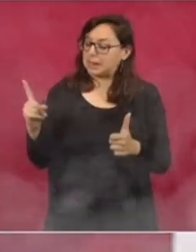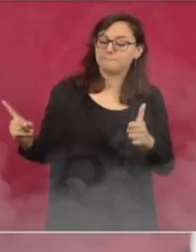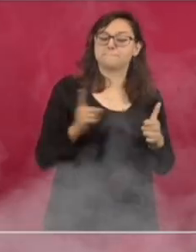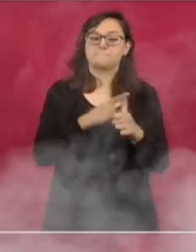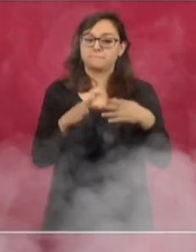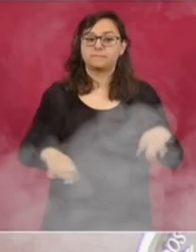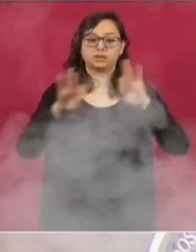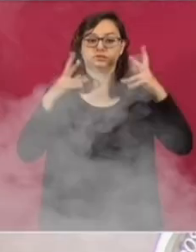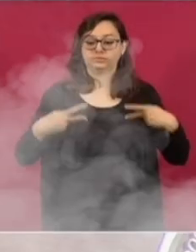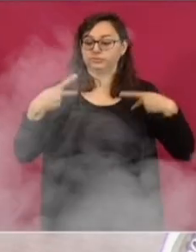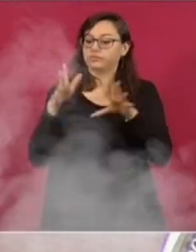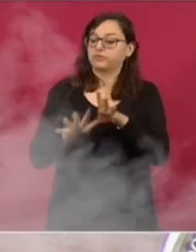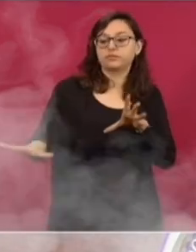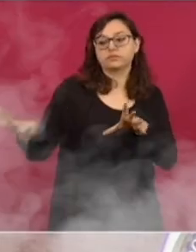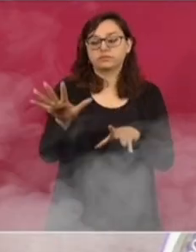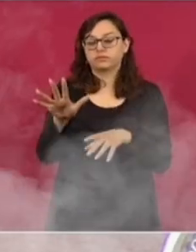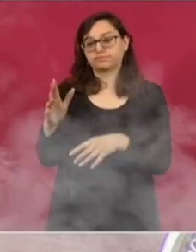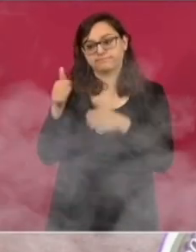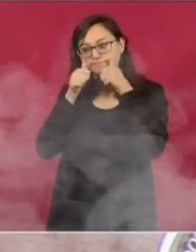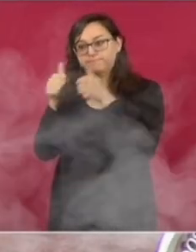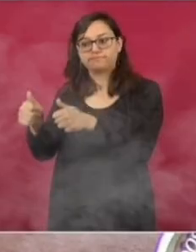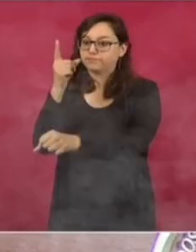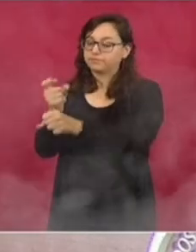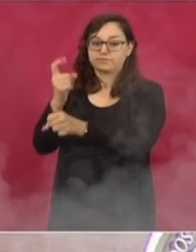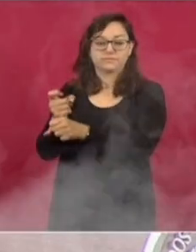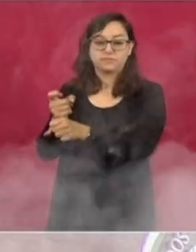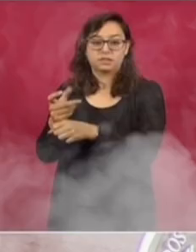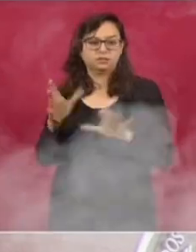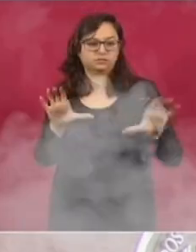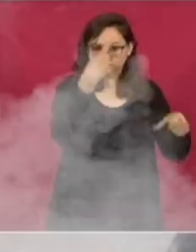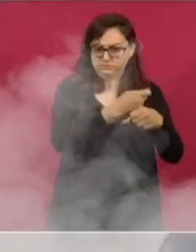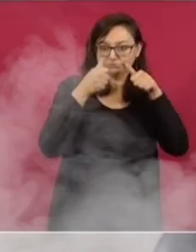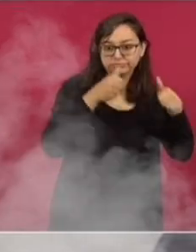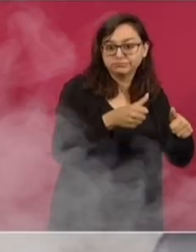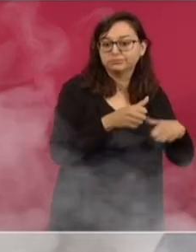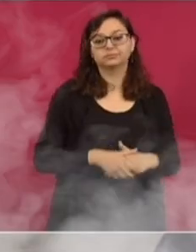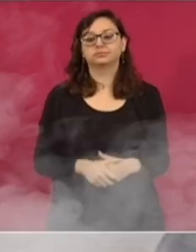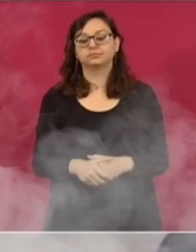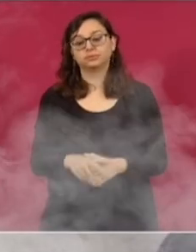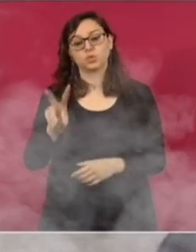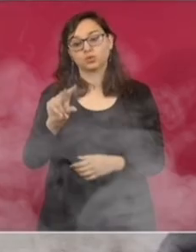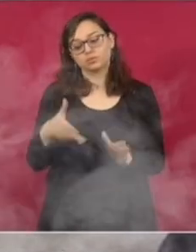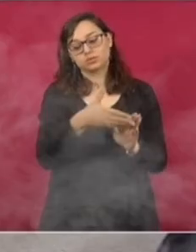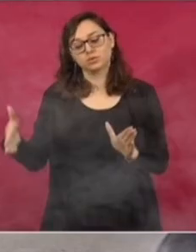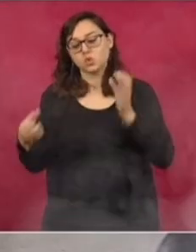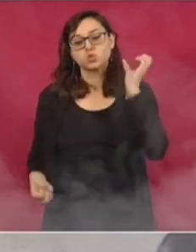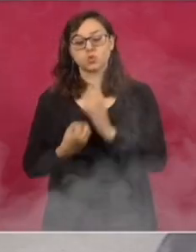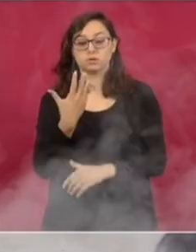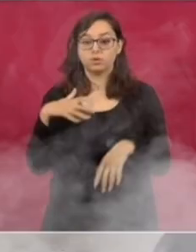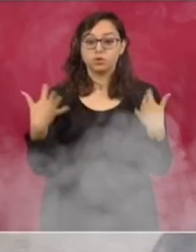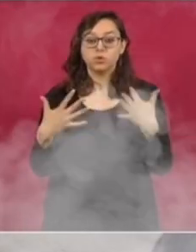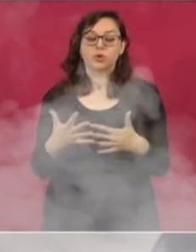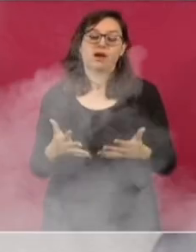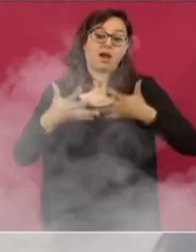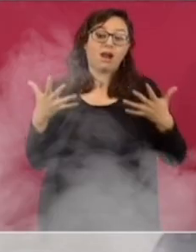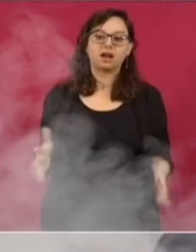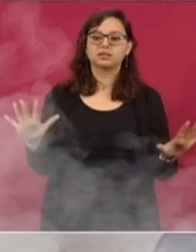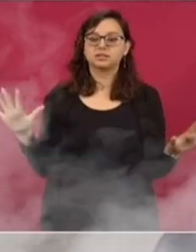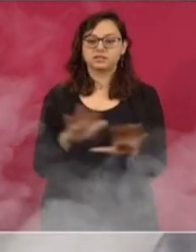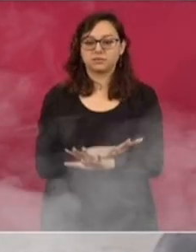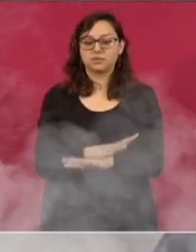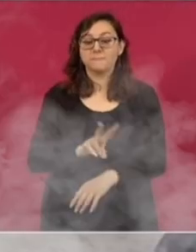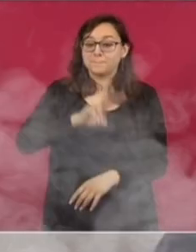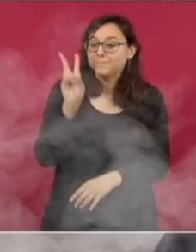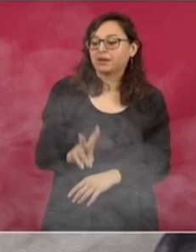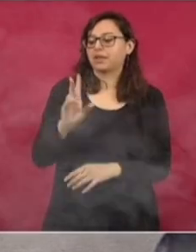interés del pueblo el que prevalece, no el interés de las cúpulas. Y esto es una gran transformación, porque esto